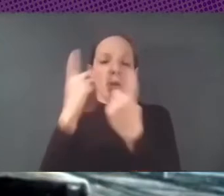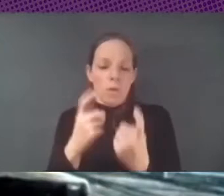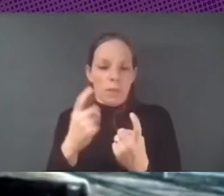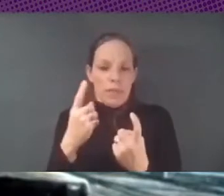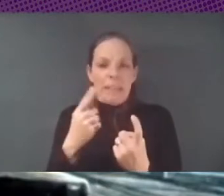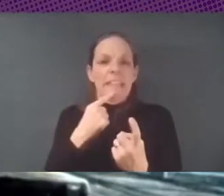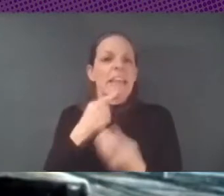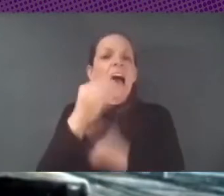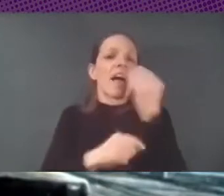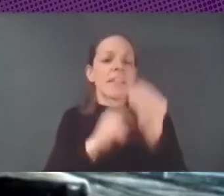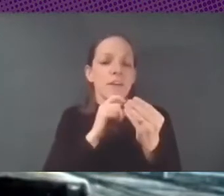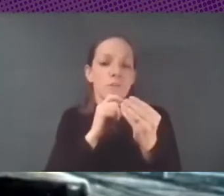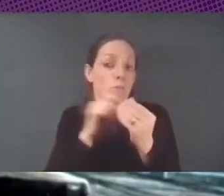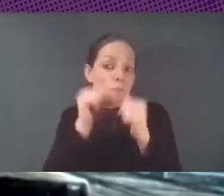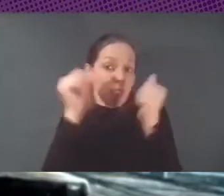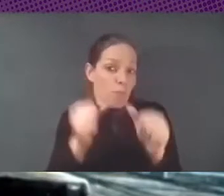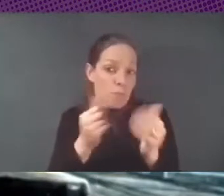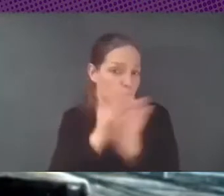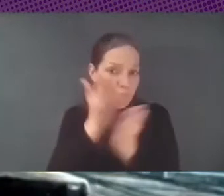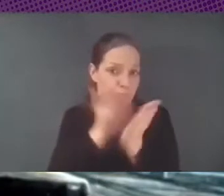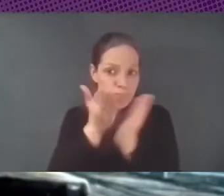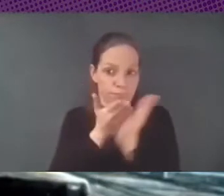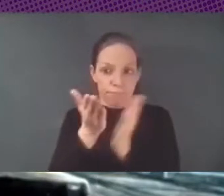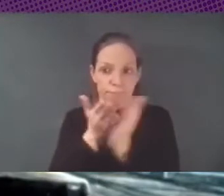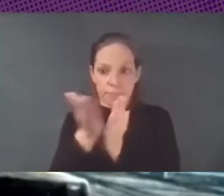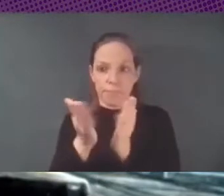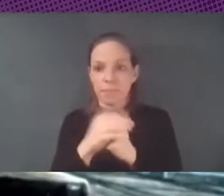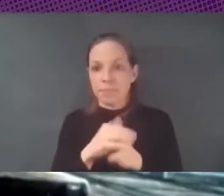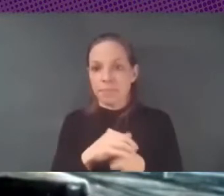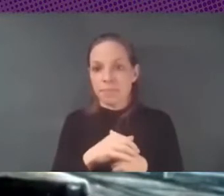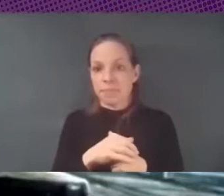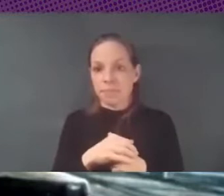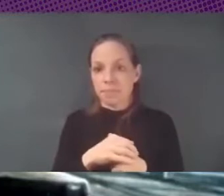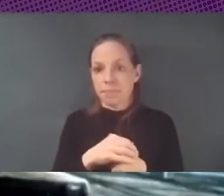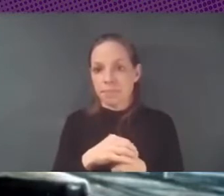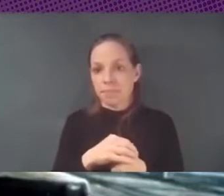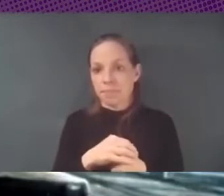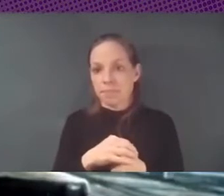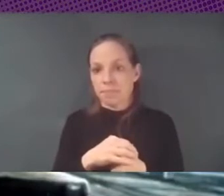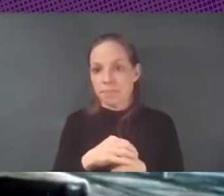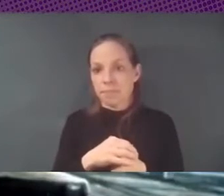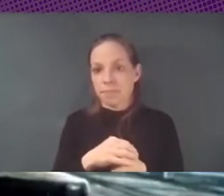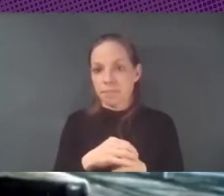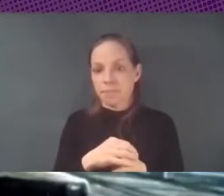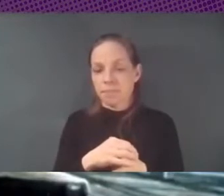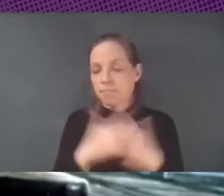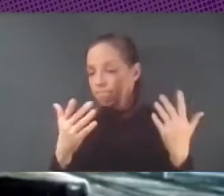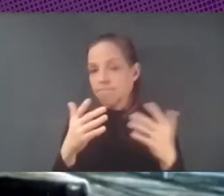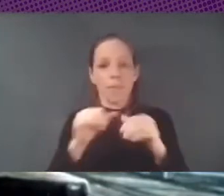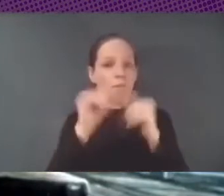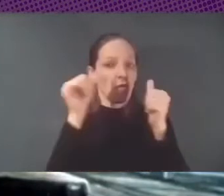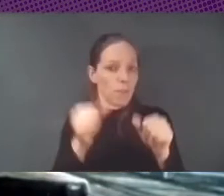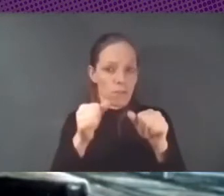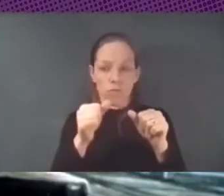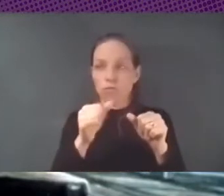Se hace de diferentes maneras, ¿no? Se hace a través de formatos, se hace a través de acceso, se hace a